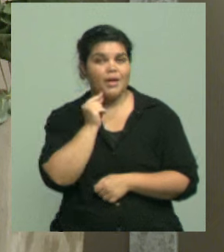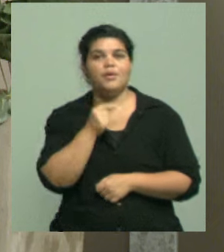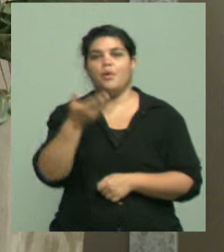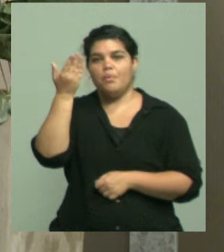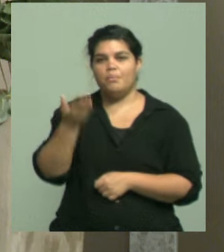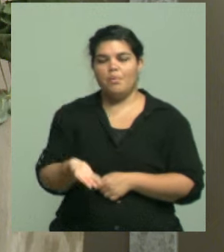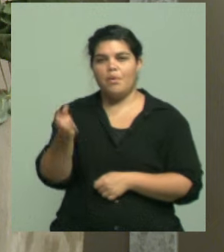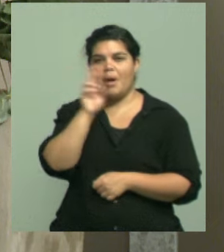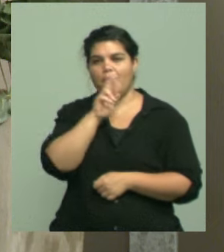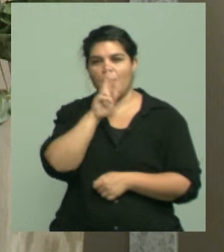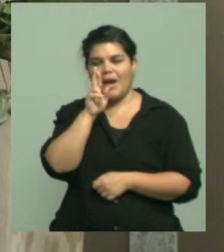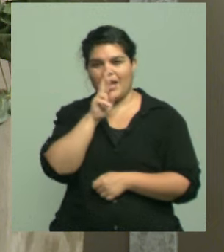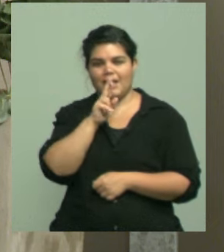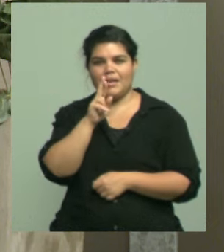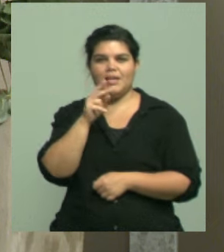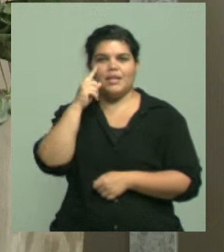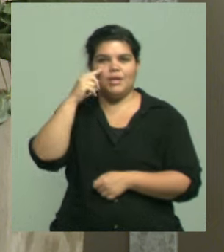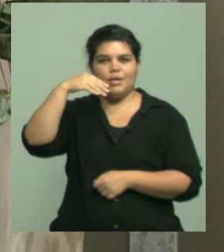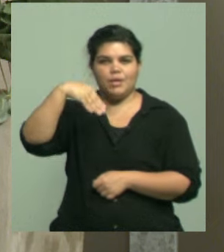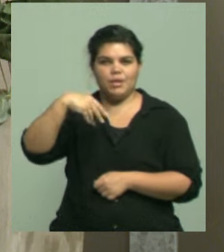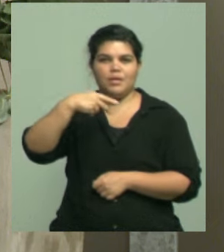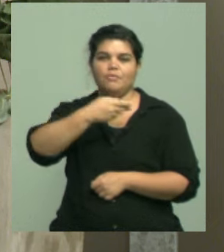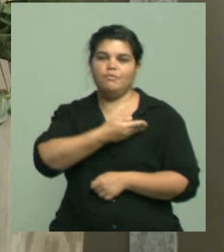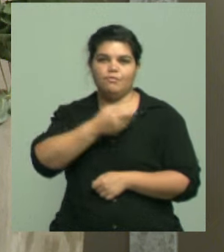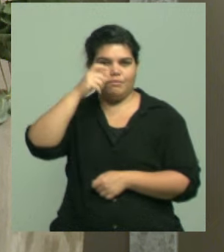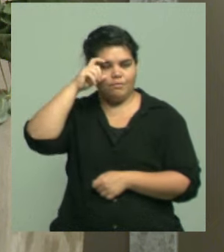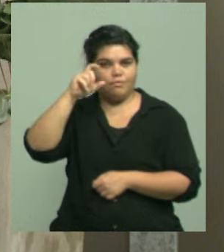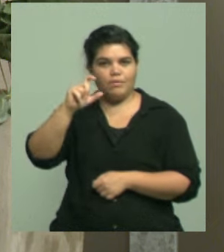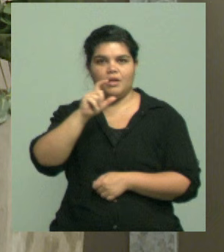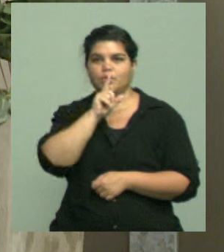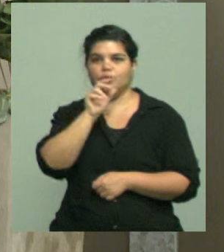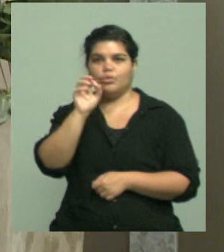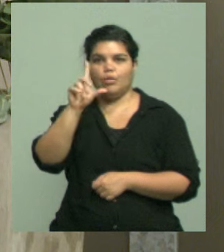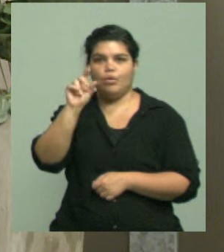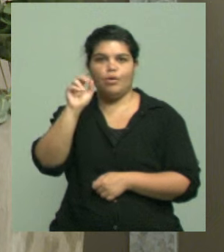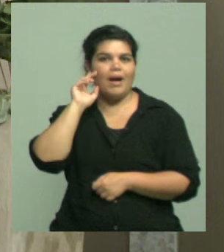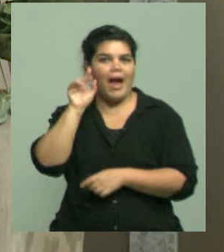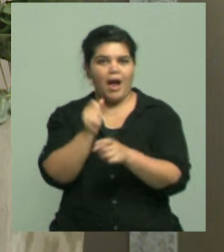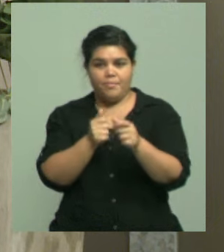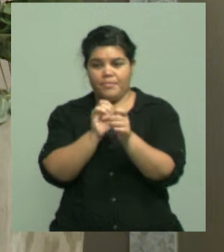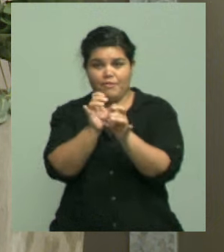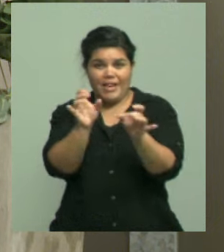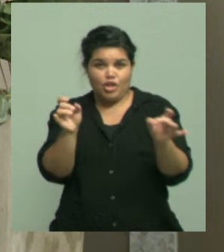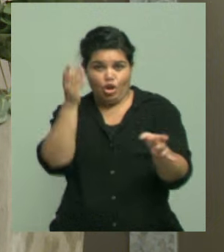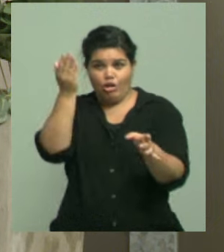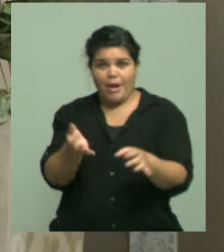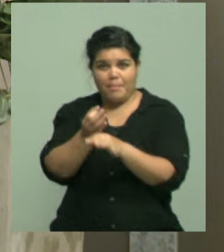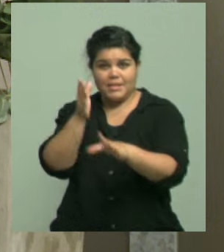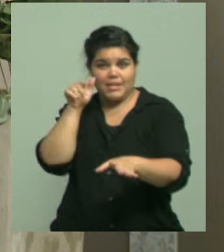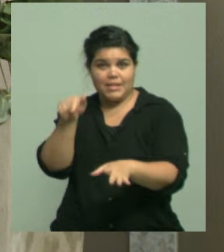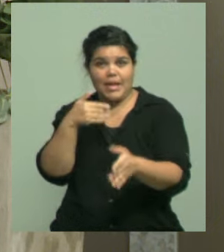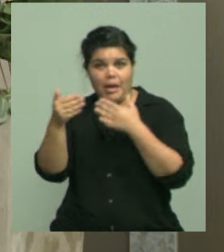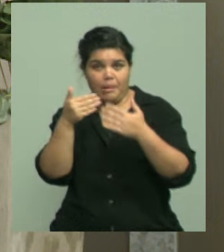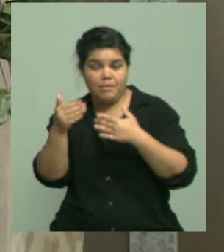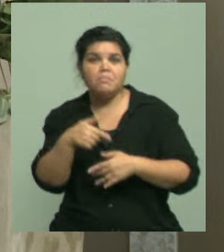infectóloga. En realidad queríamos preguntarle un poco, hacer ese repaso de la información que por ahí han escuchado ustedes, pero que entendemos, si no hay una